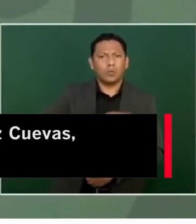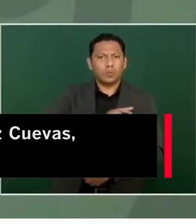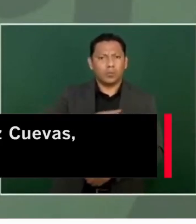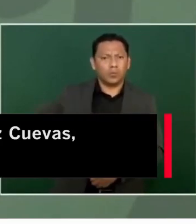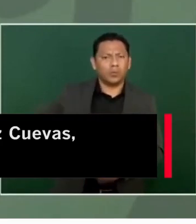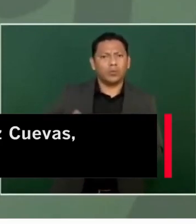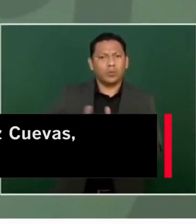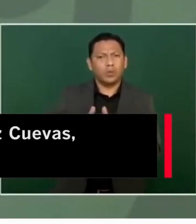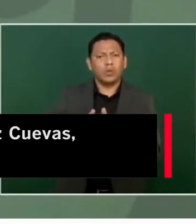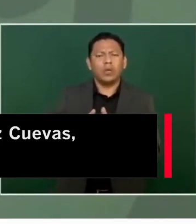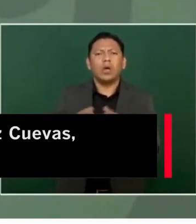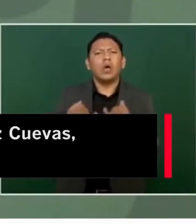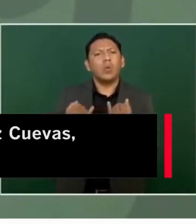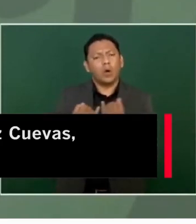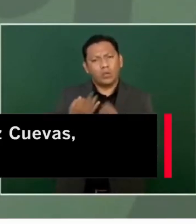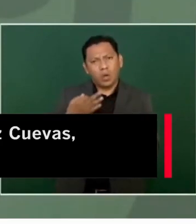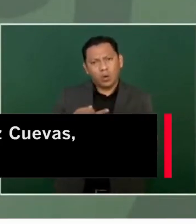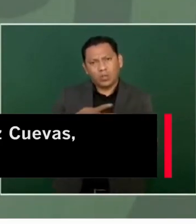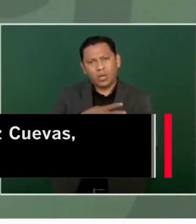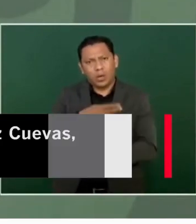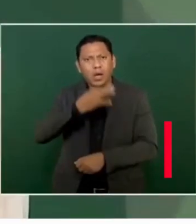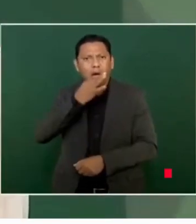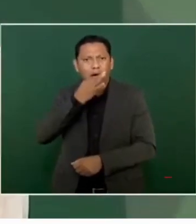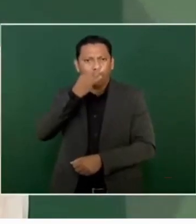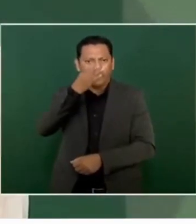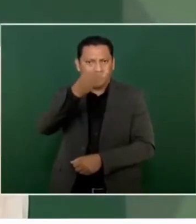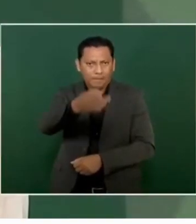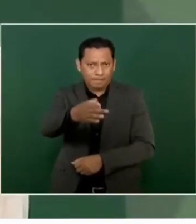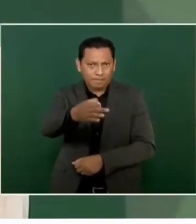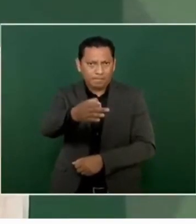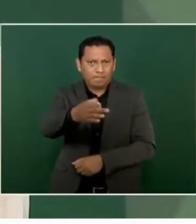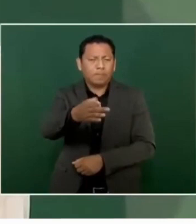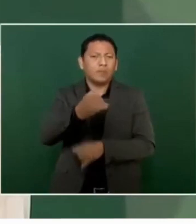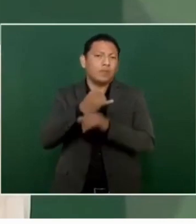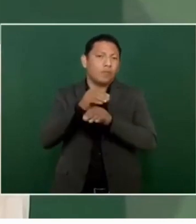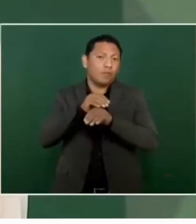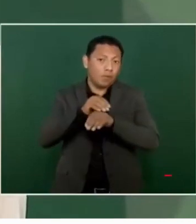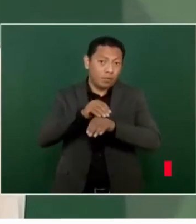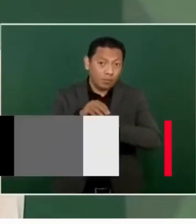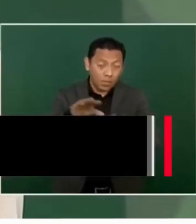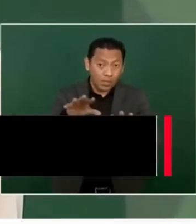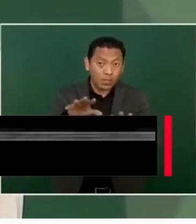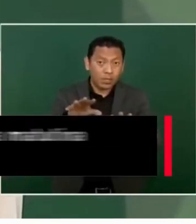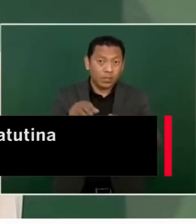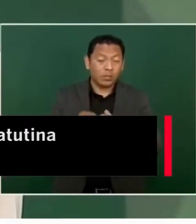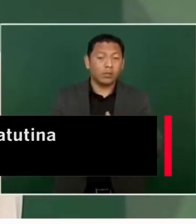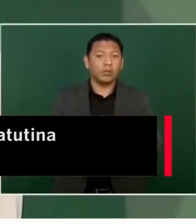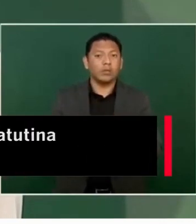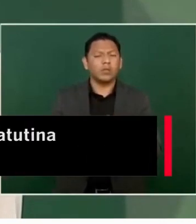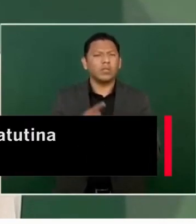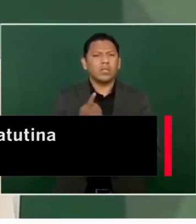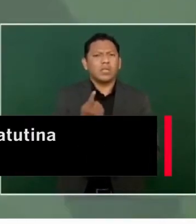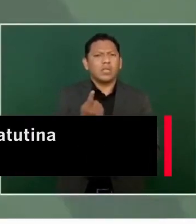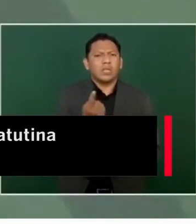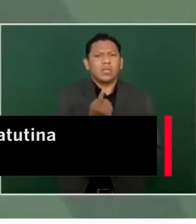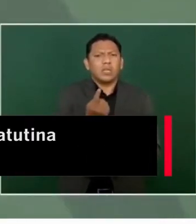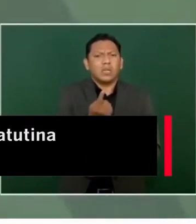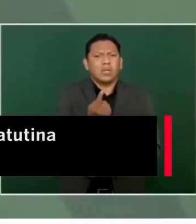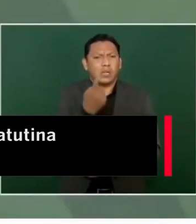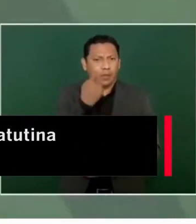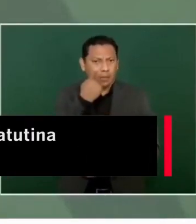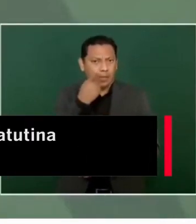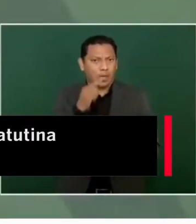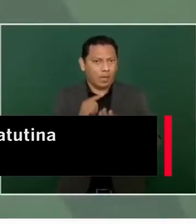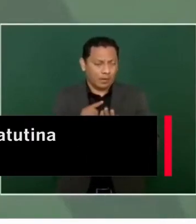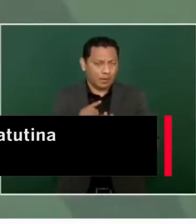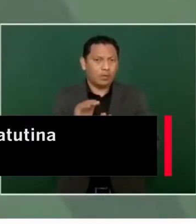están dando La esta de verdad Ya Ay No hay libertad de expresión Esto es dictadura Esto es no O sea Quieren decir